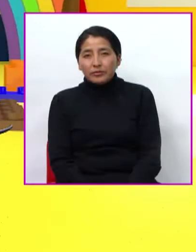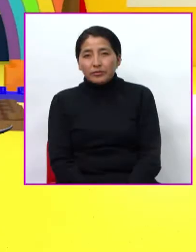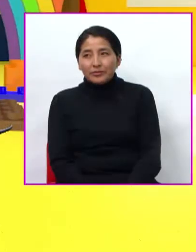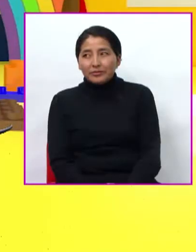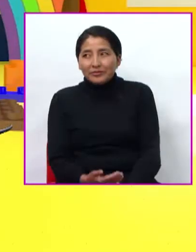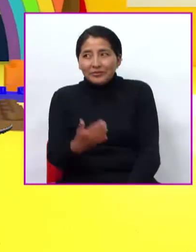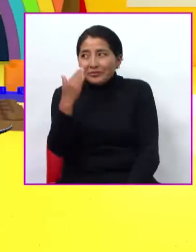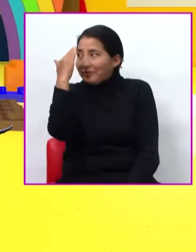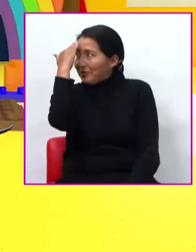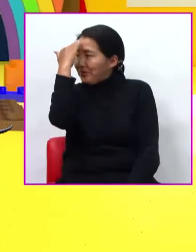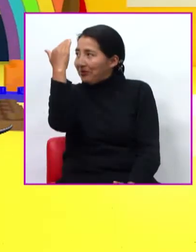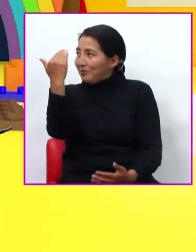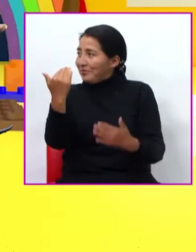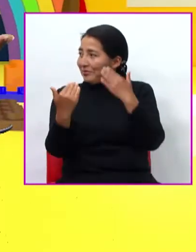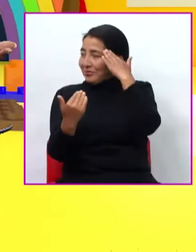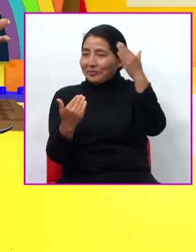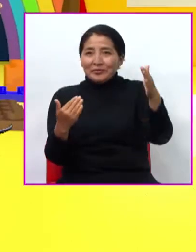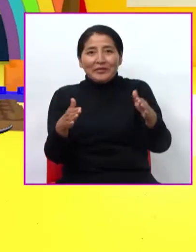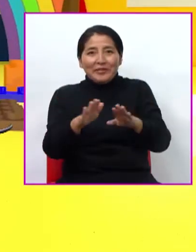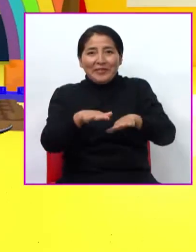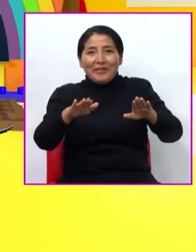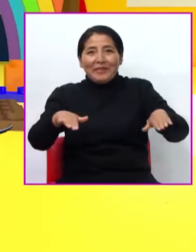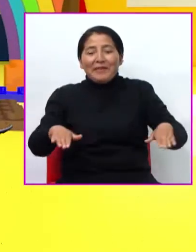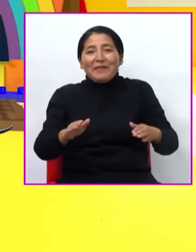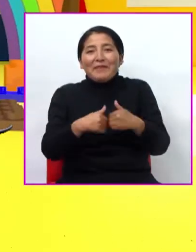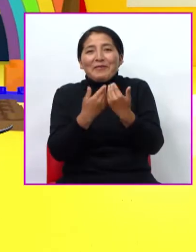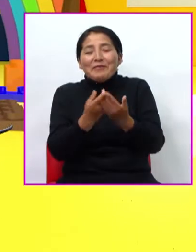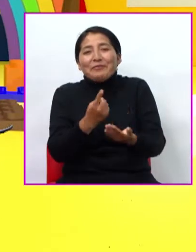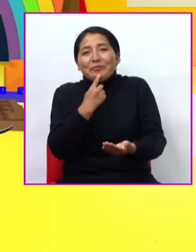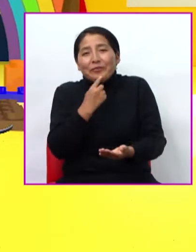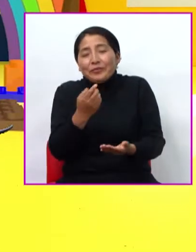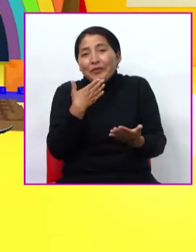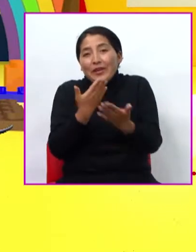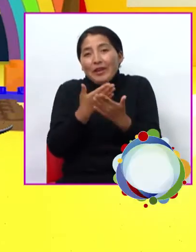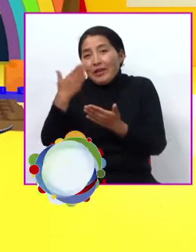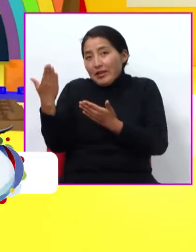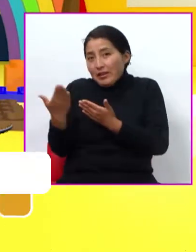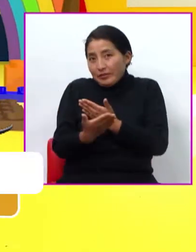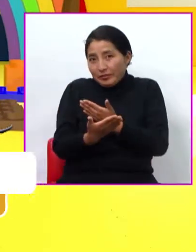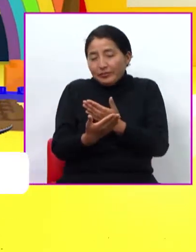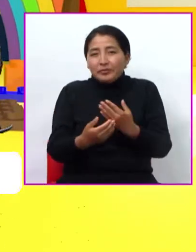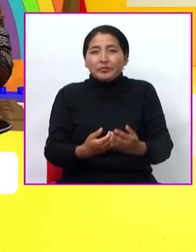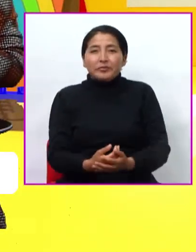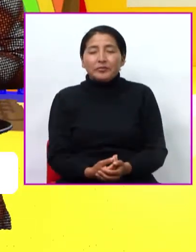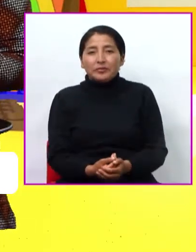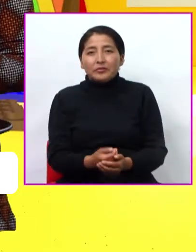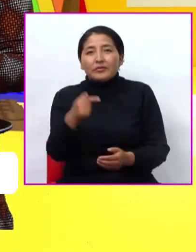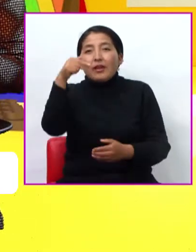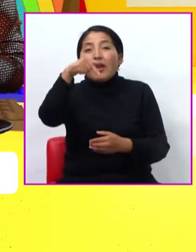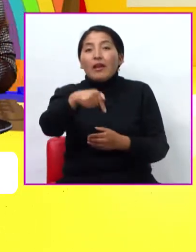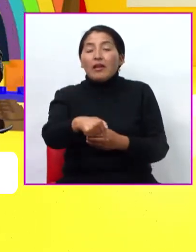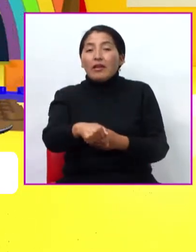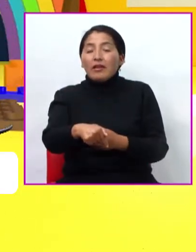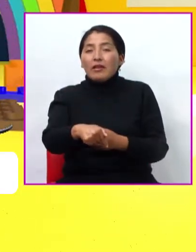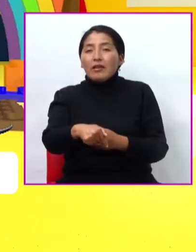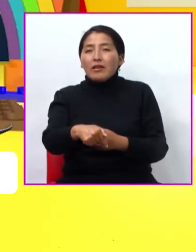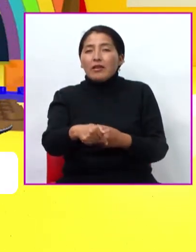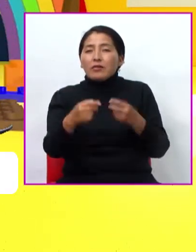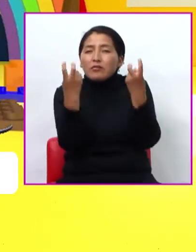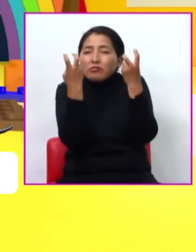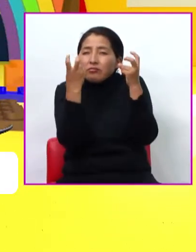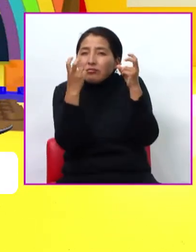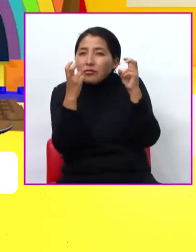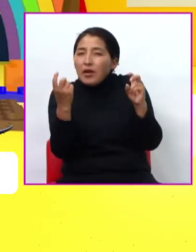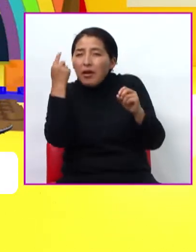Hola, hola mis niños y niñas, ¿cómo están? Bienvenidos. Este es un tema